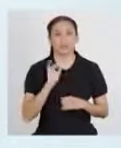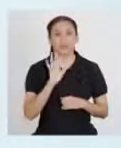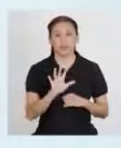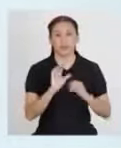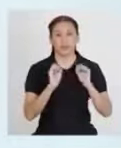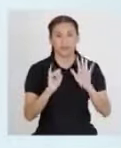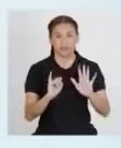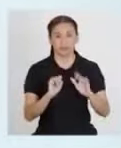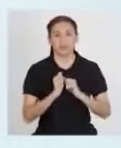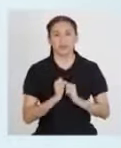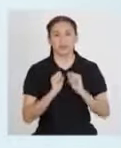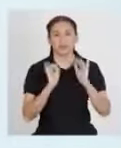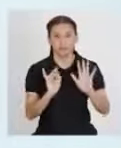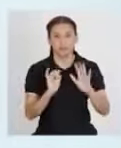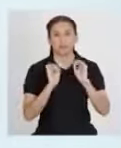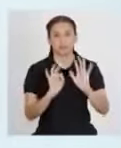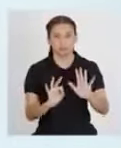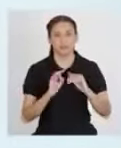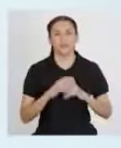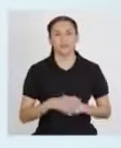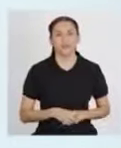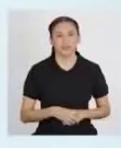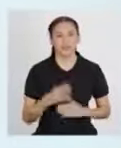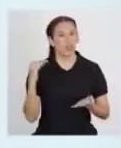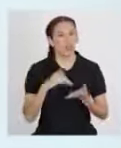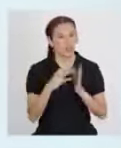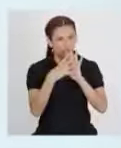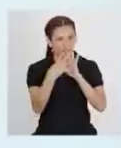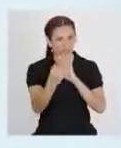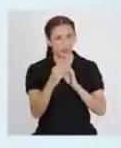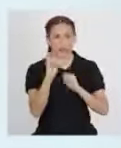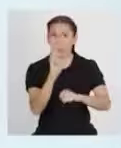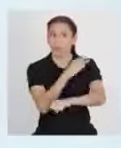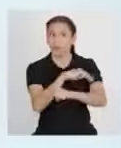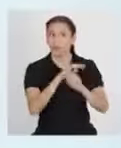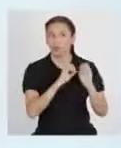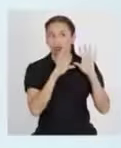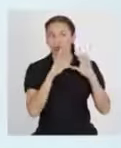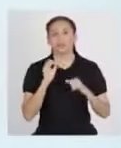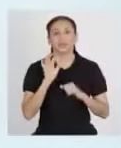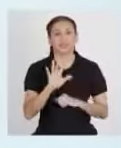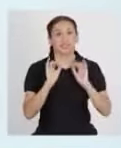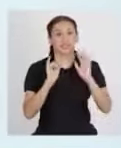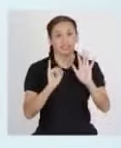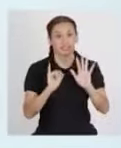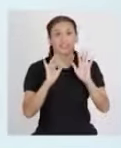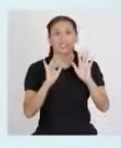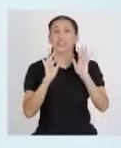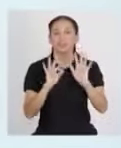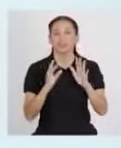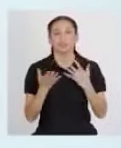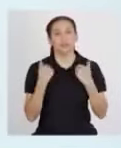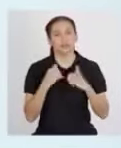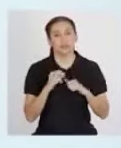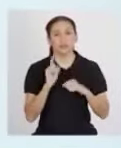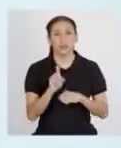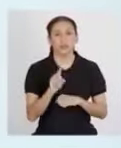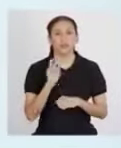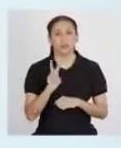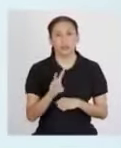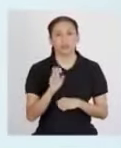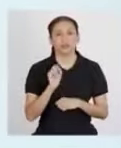Una vez más con música. Cinco, seis, siete y va.